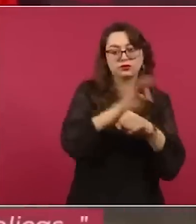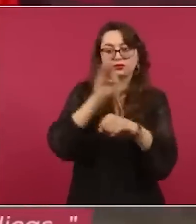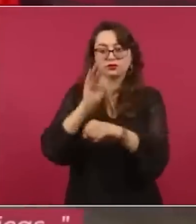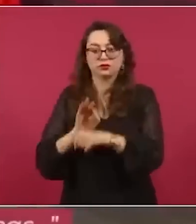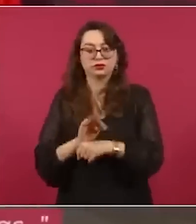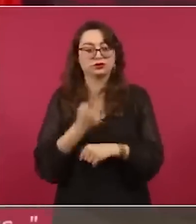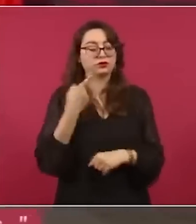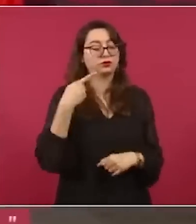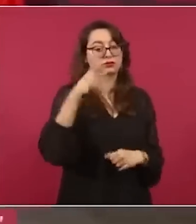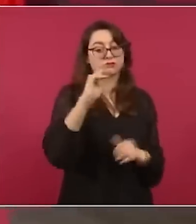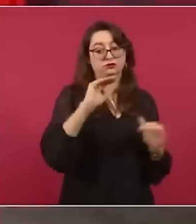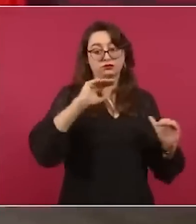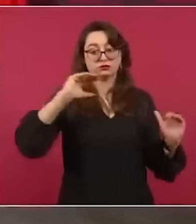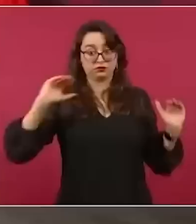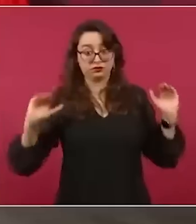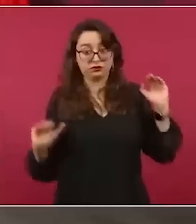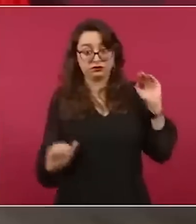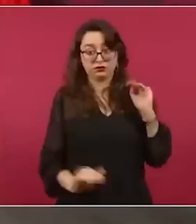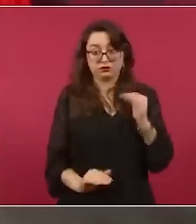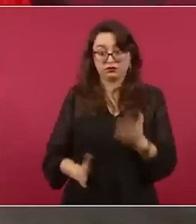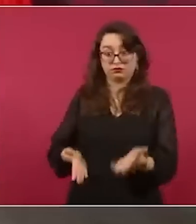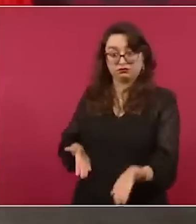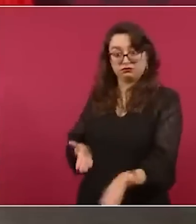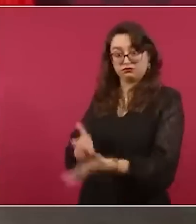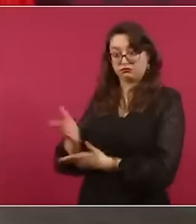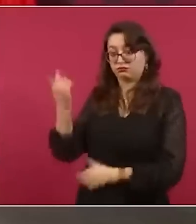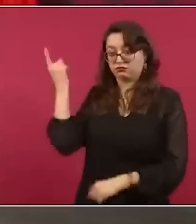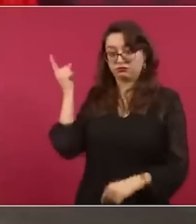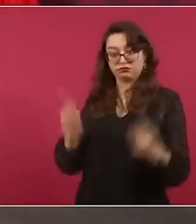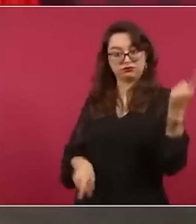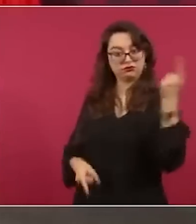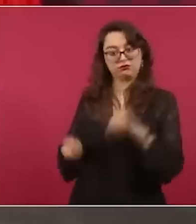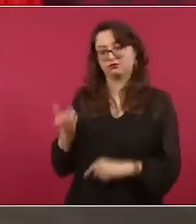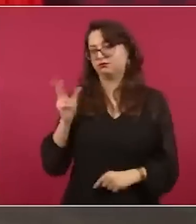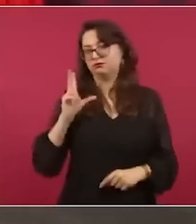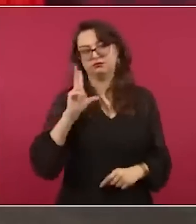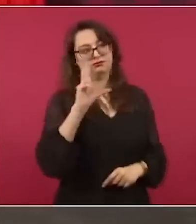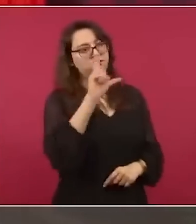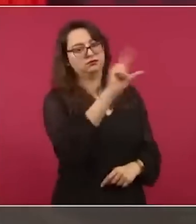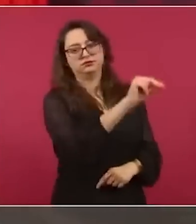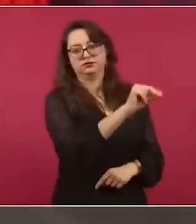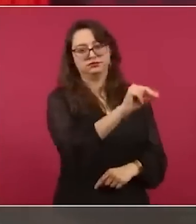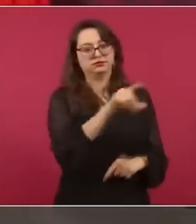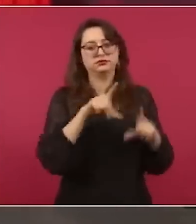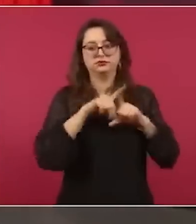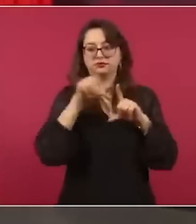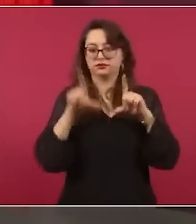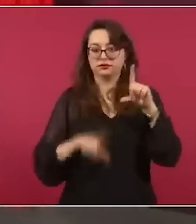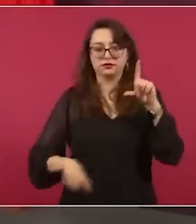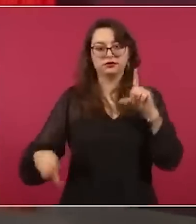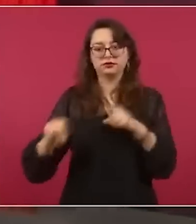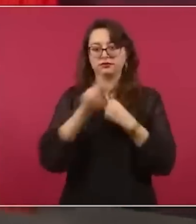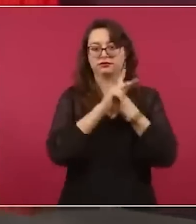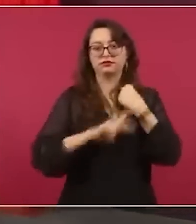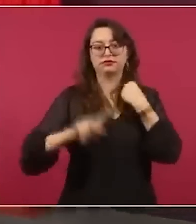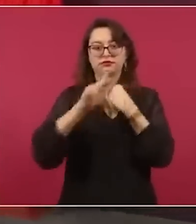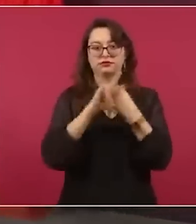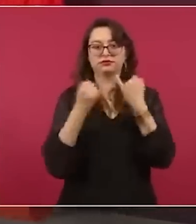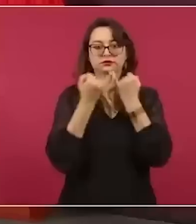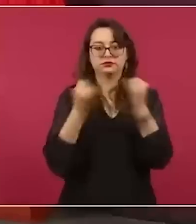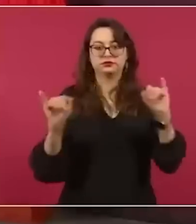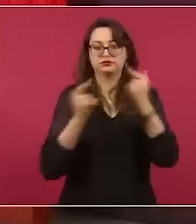el sometimiento, no la subordinación, porque México es un país independiente, libre,